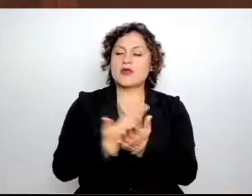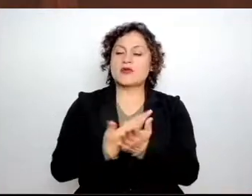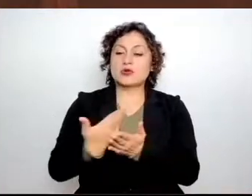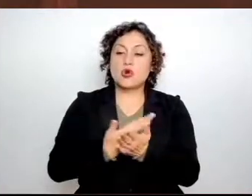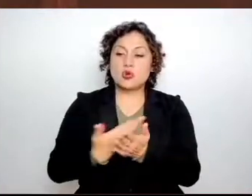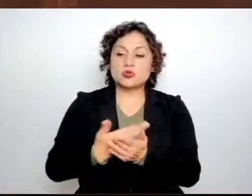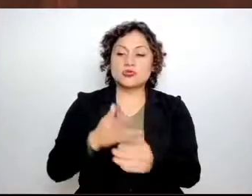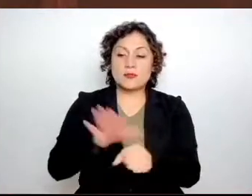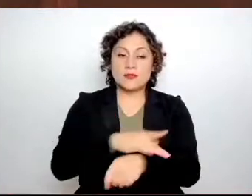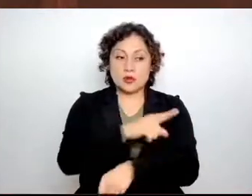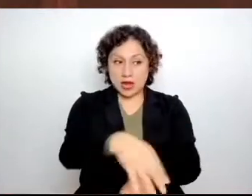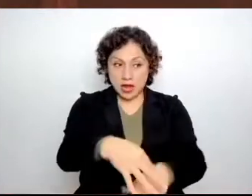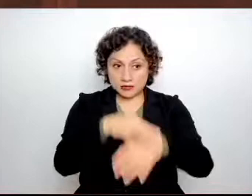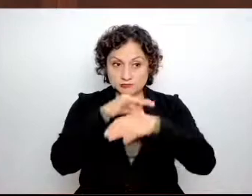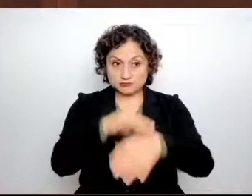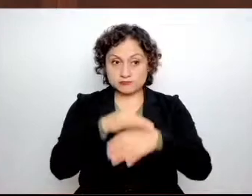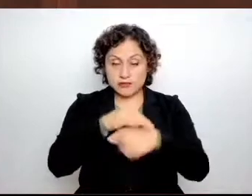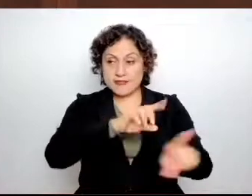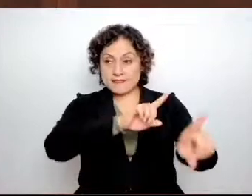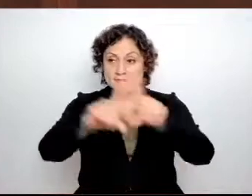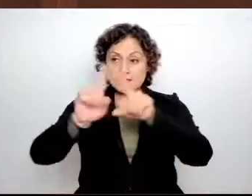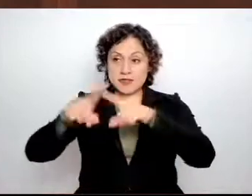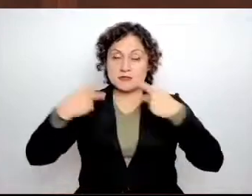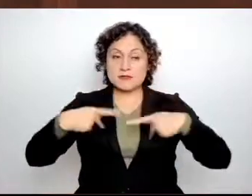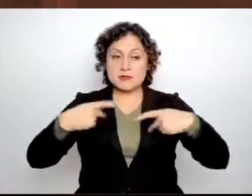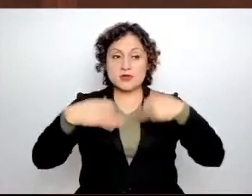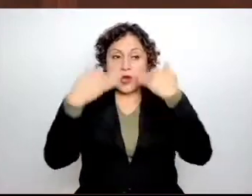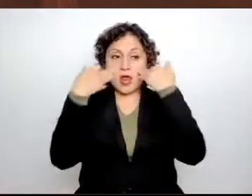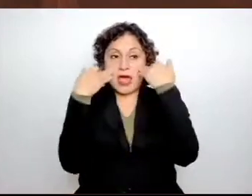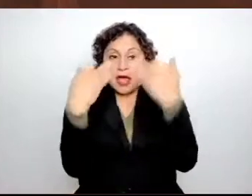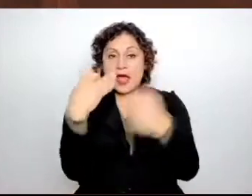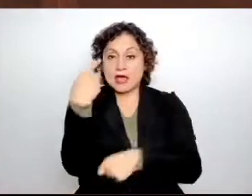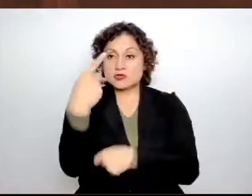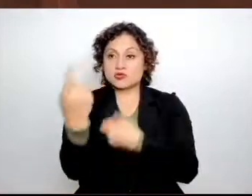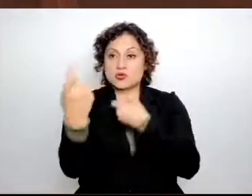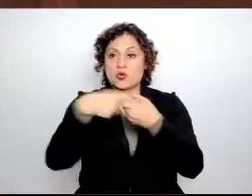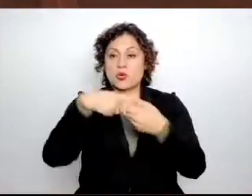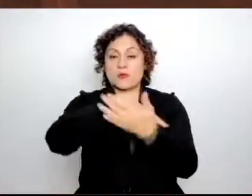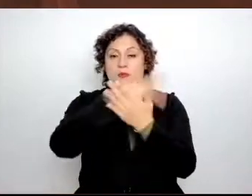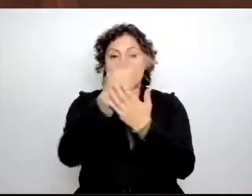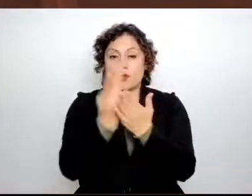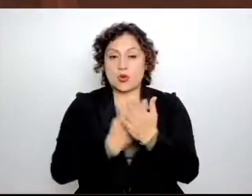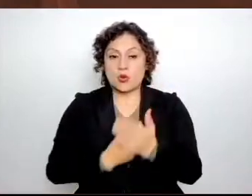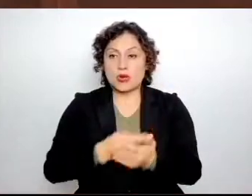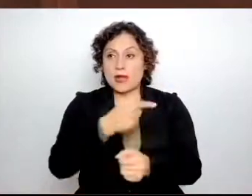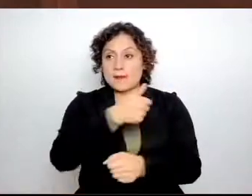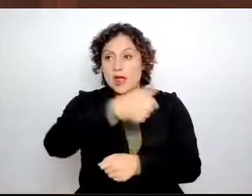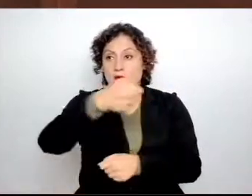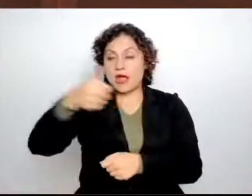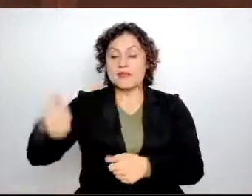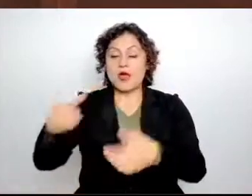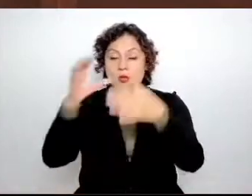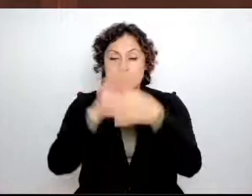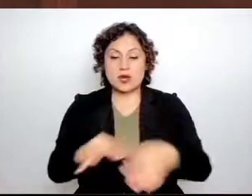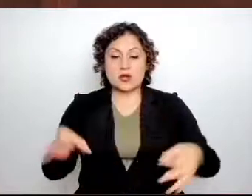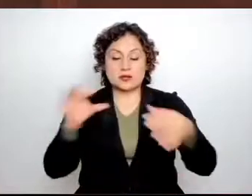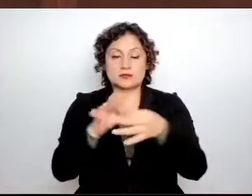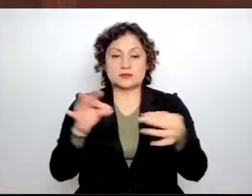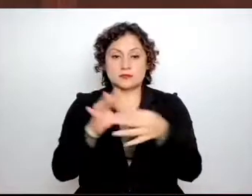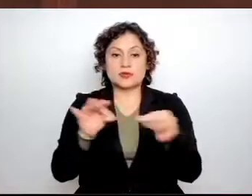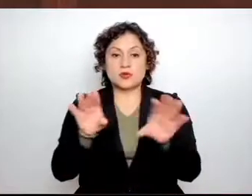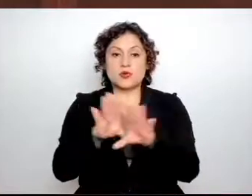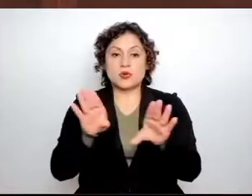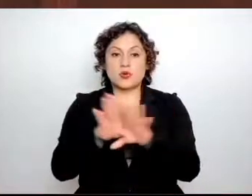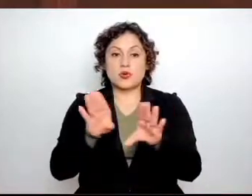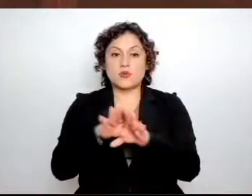testimonios de mujeres beneficiarias de este programa estrella y exponen cómo se utiliza para promover la